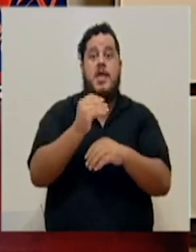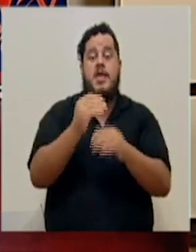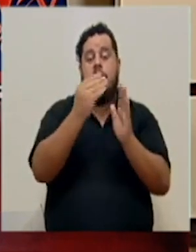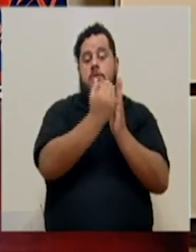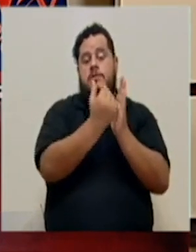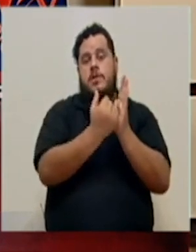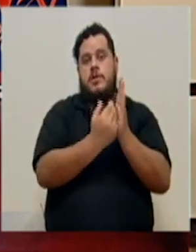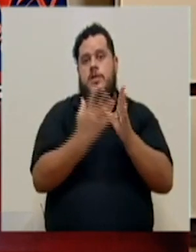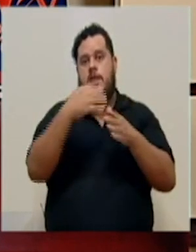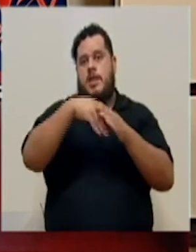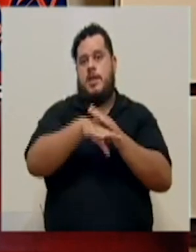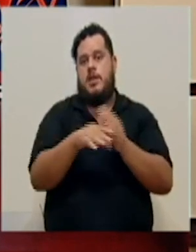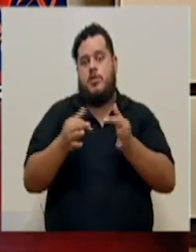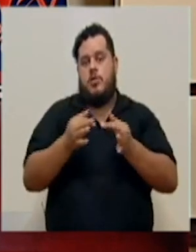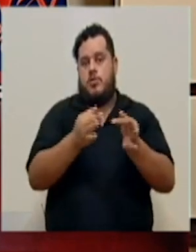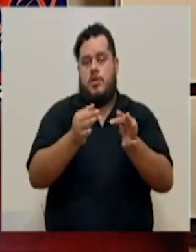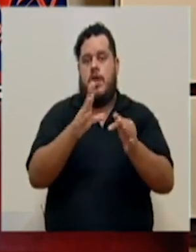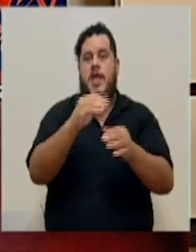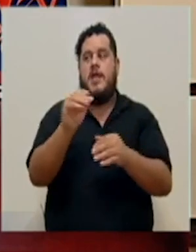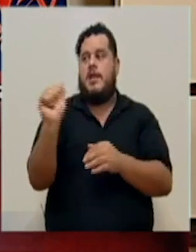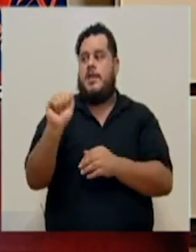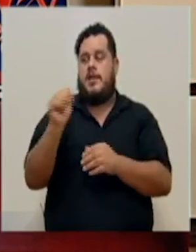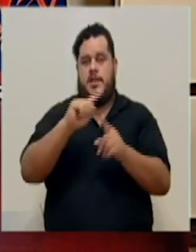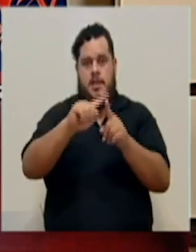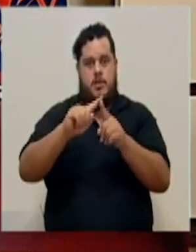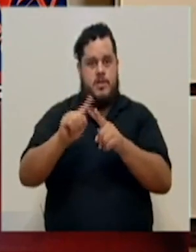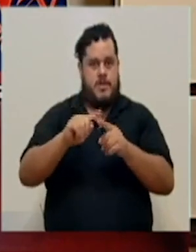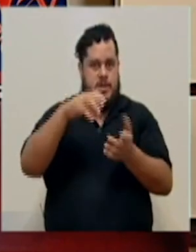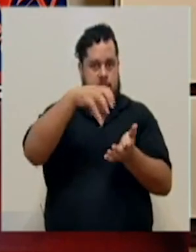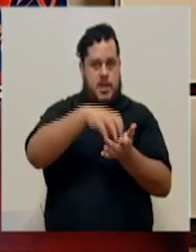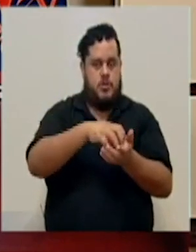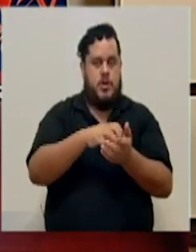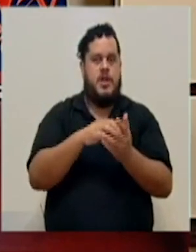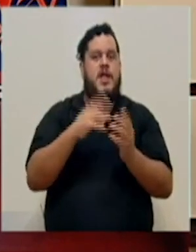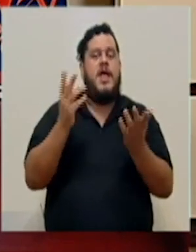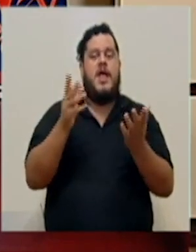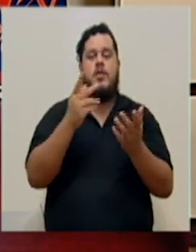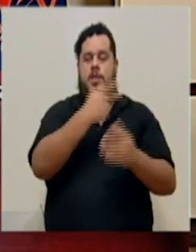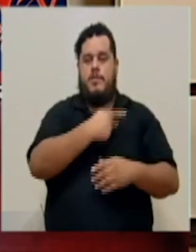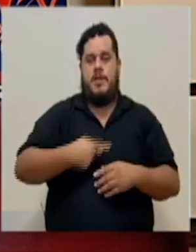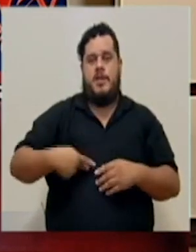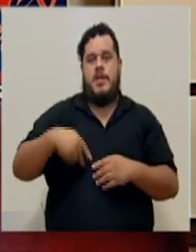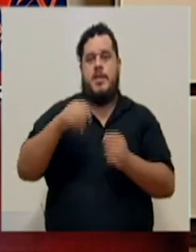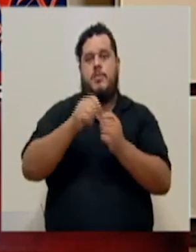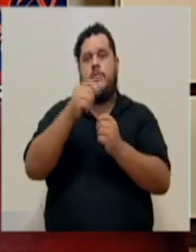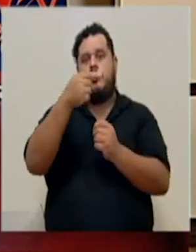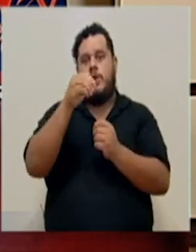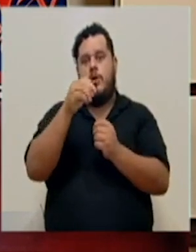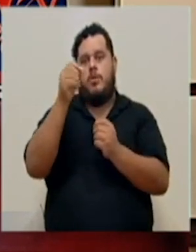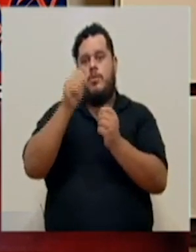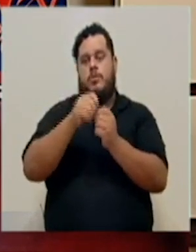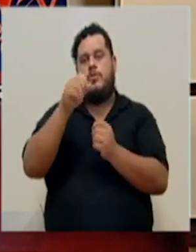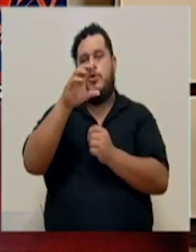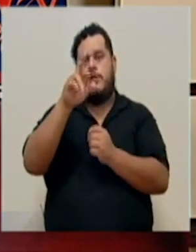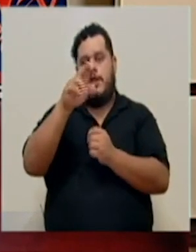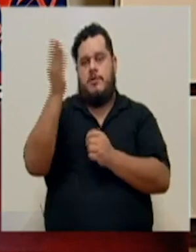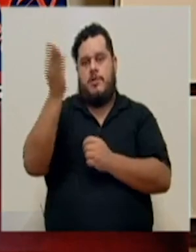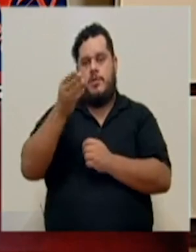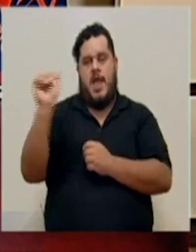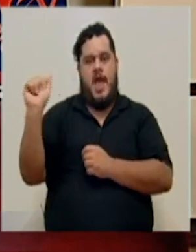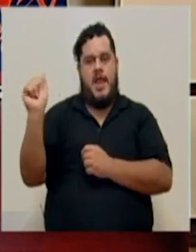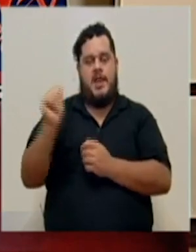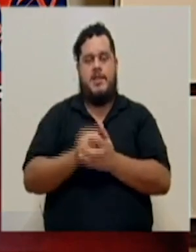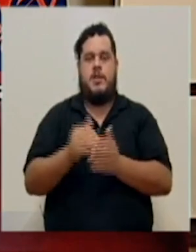turístico, así como las alertas en los distintos cantones a través del sitio presidencia.go.cr para inclinada